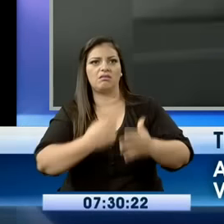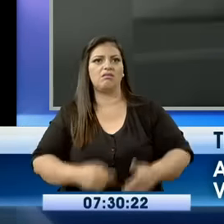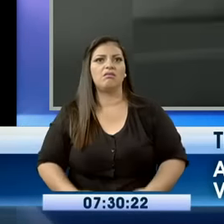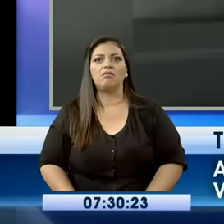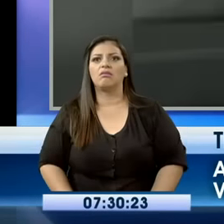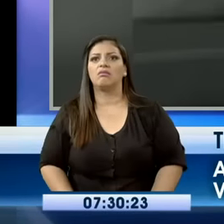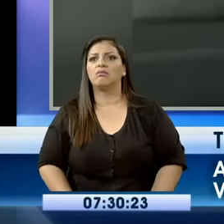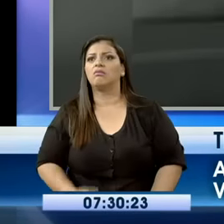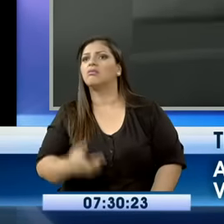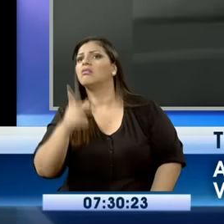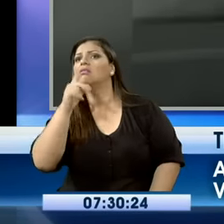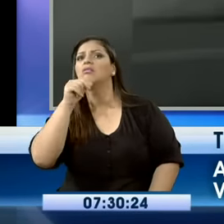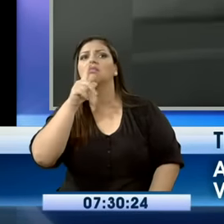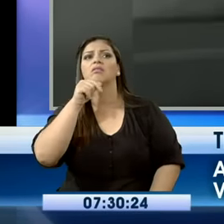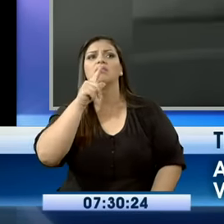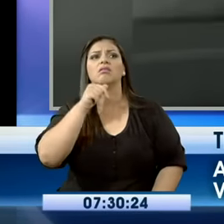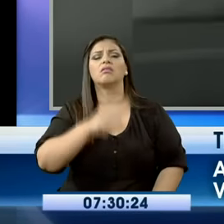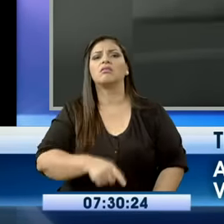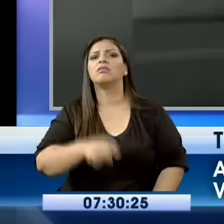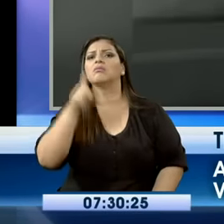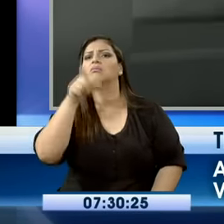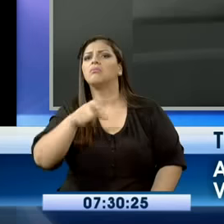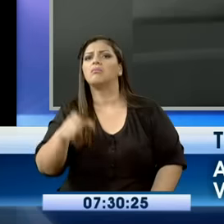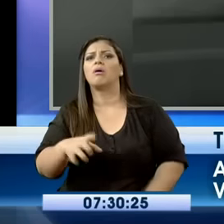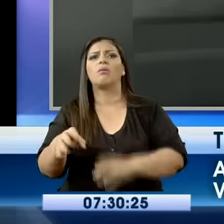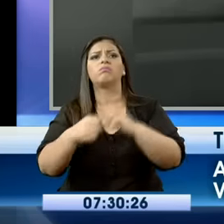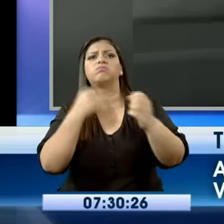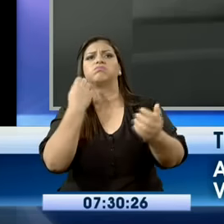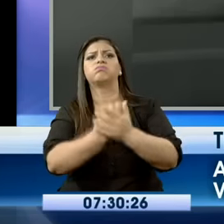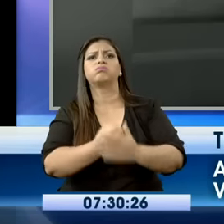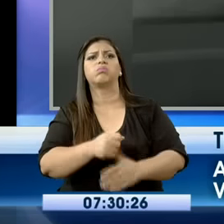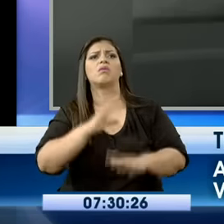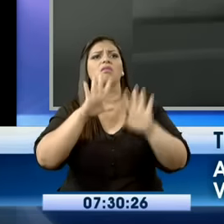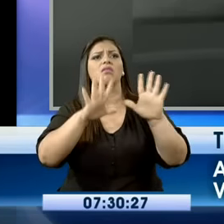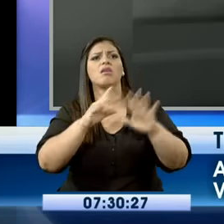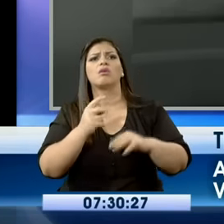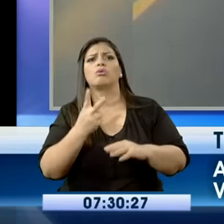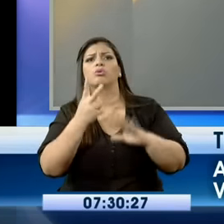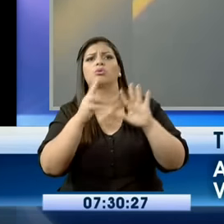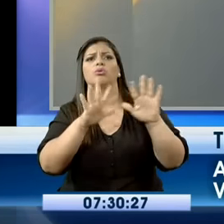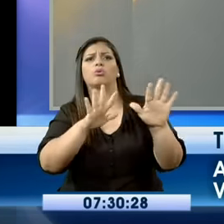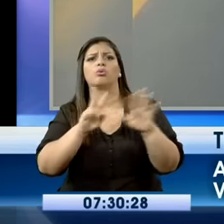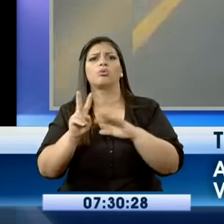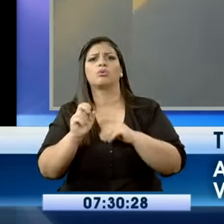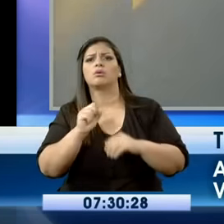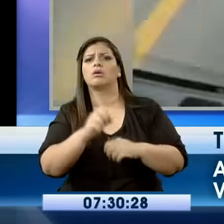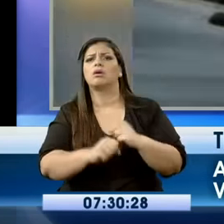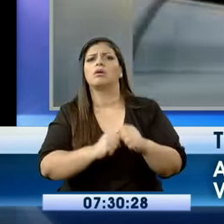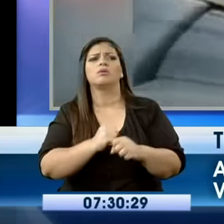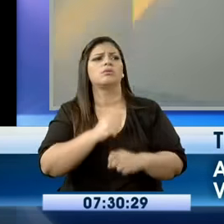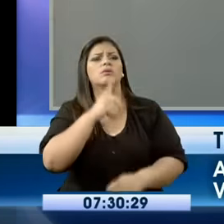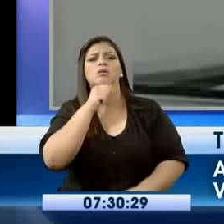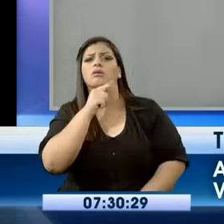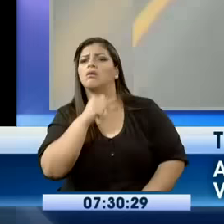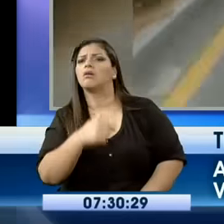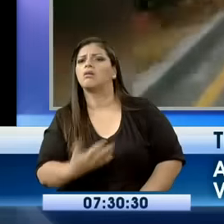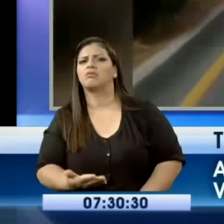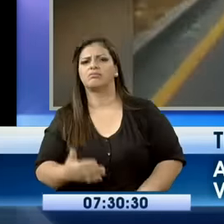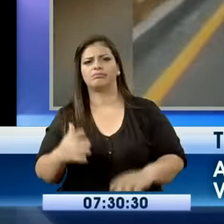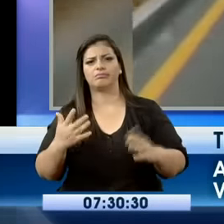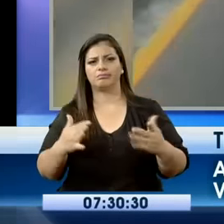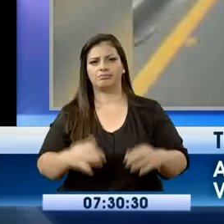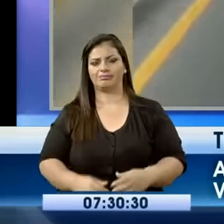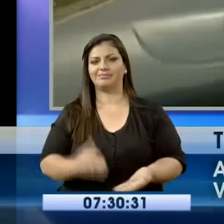No sé si adentro alguien se acuerde. Me hace, por favor. Me hace... Y tanto se acuerdan, nos vamos a una pausa. Así es. En la pausa a ver si nos acordamos.